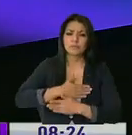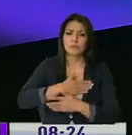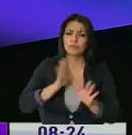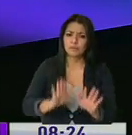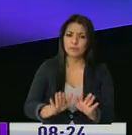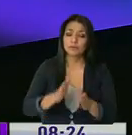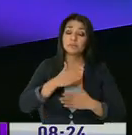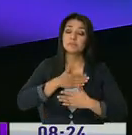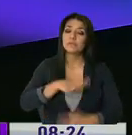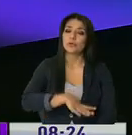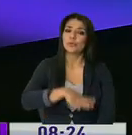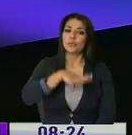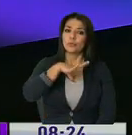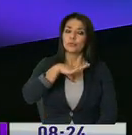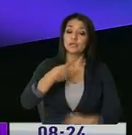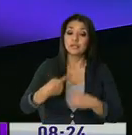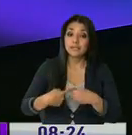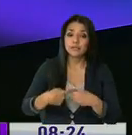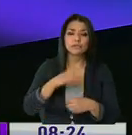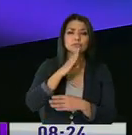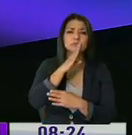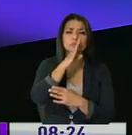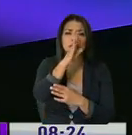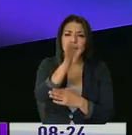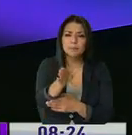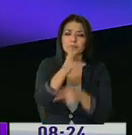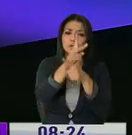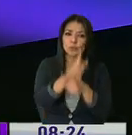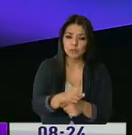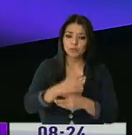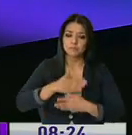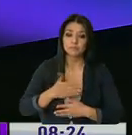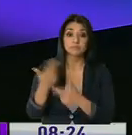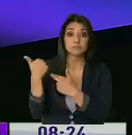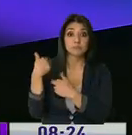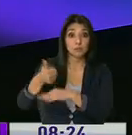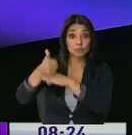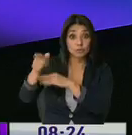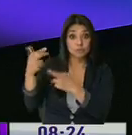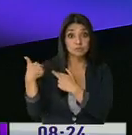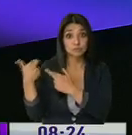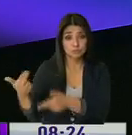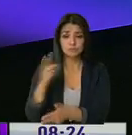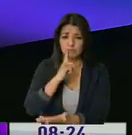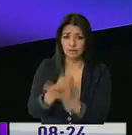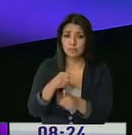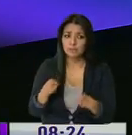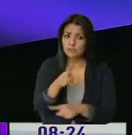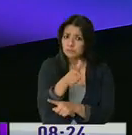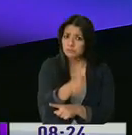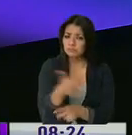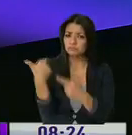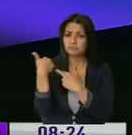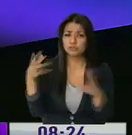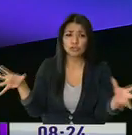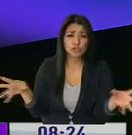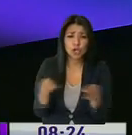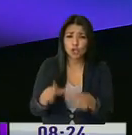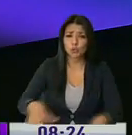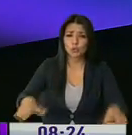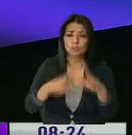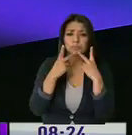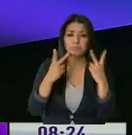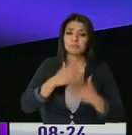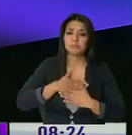nuestro orgullo. Quito depende mucho también de nosotros, no solamente de las autoridades. Hay que recordar que todo sitio público